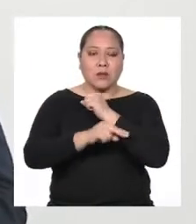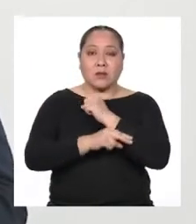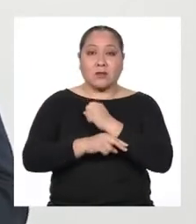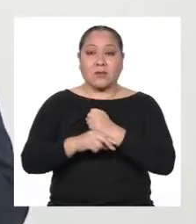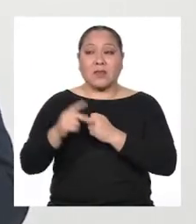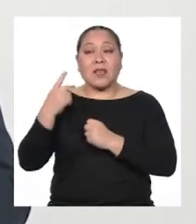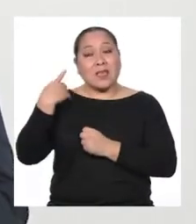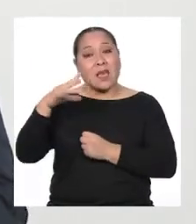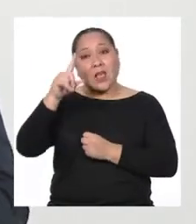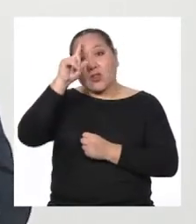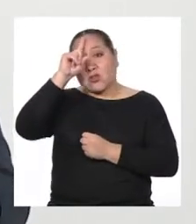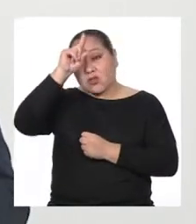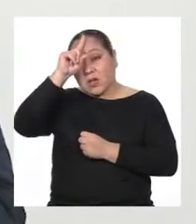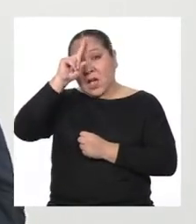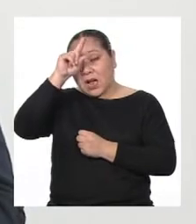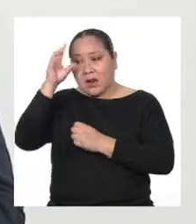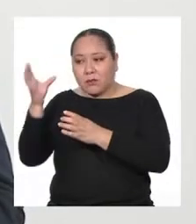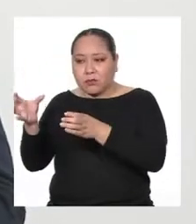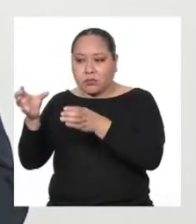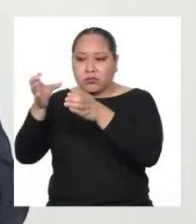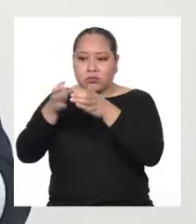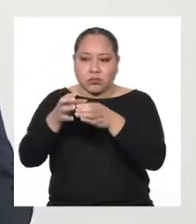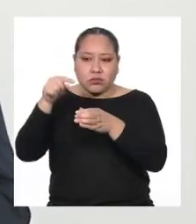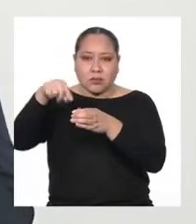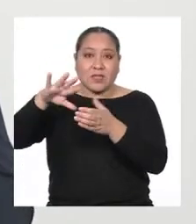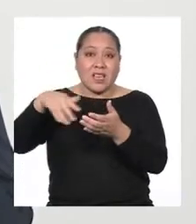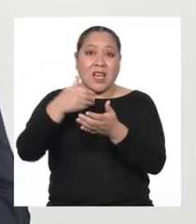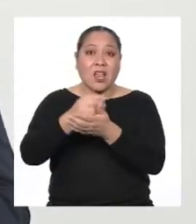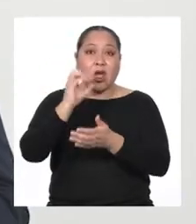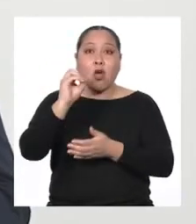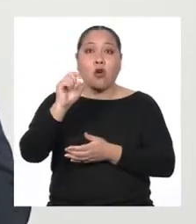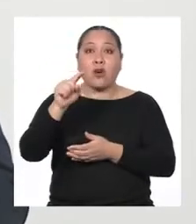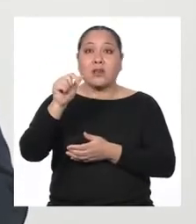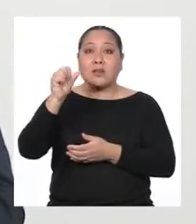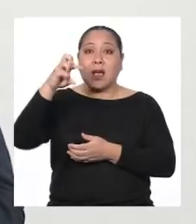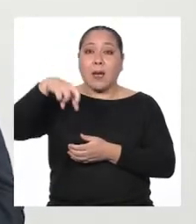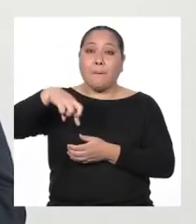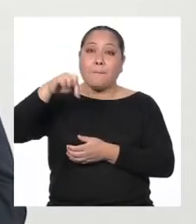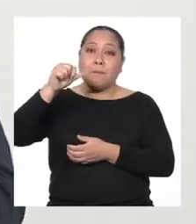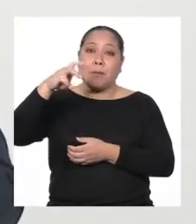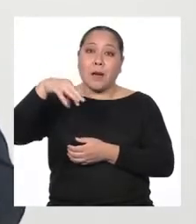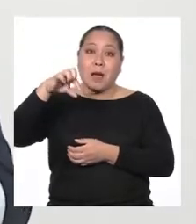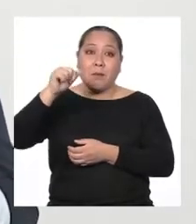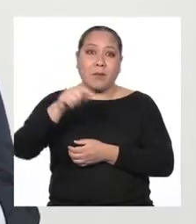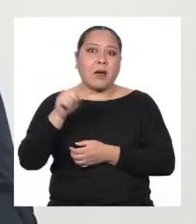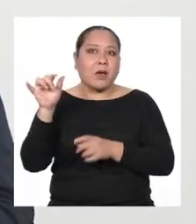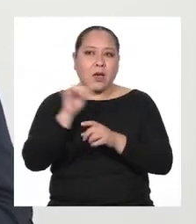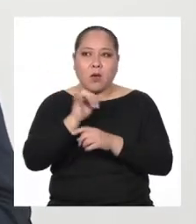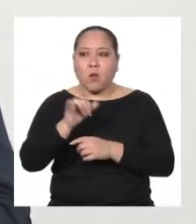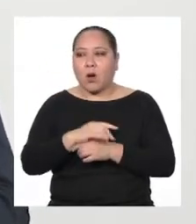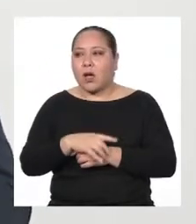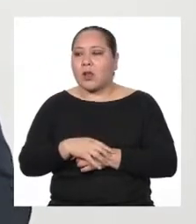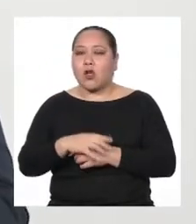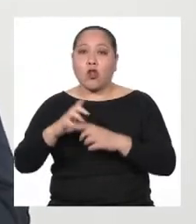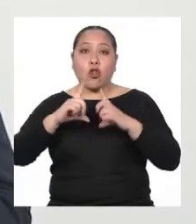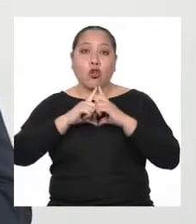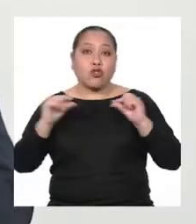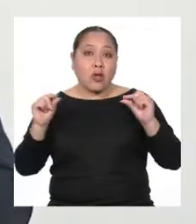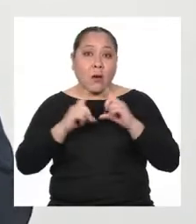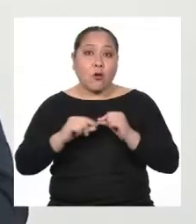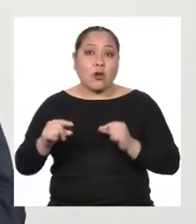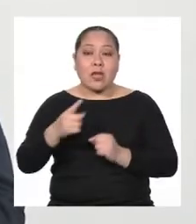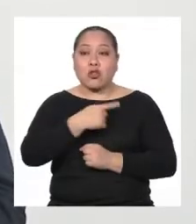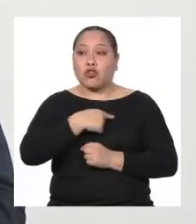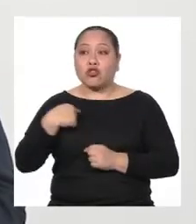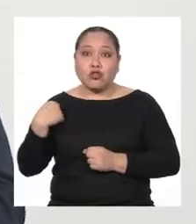-alemana Hizo lo suyo en Goxapampa De la misma manera podemos hablar De la migración japonesa, la china